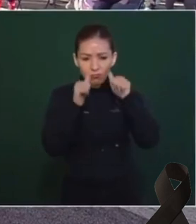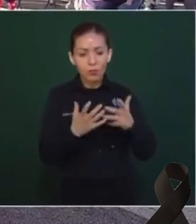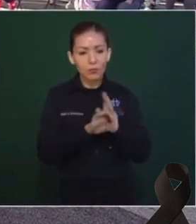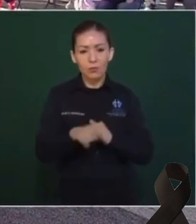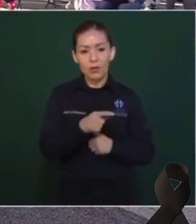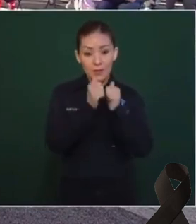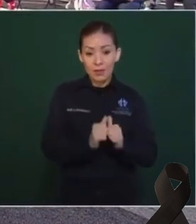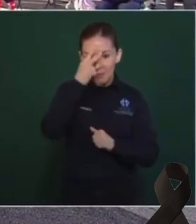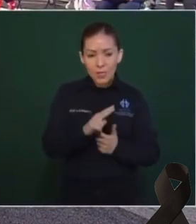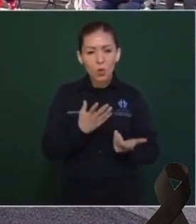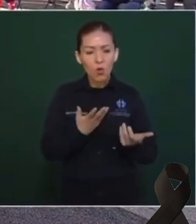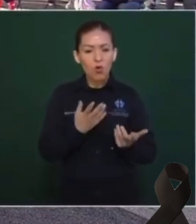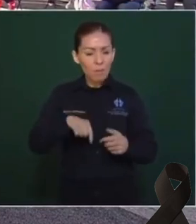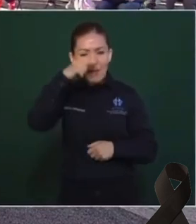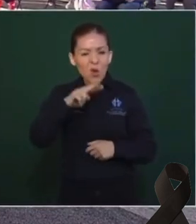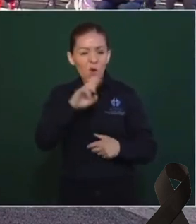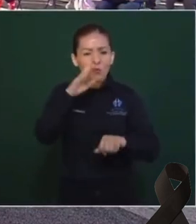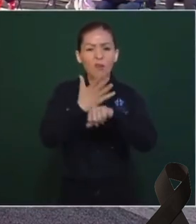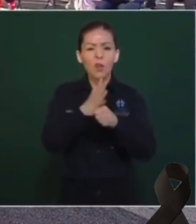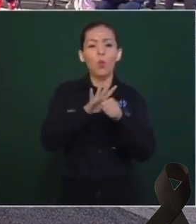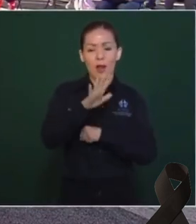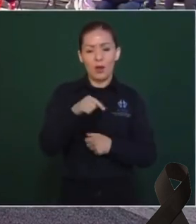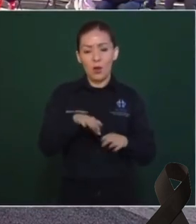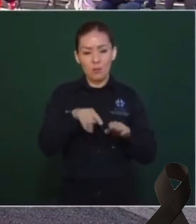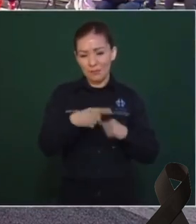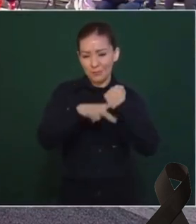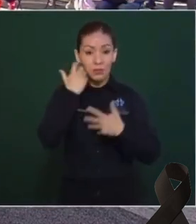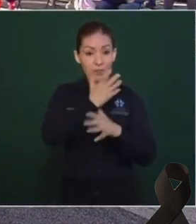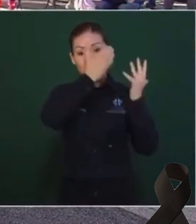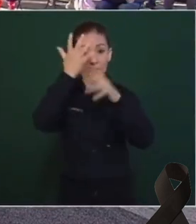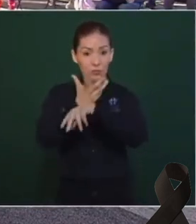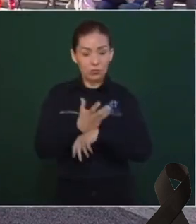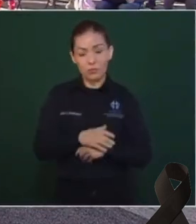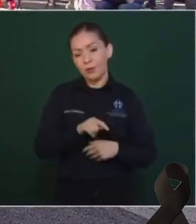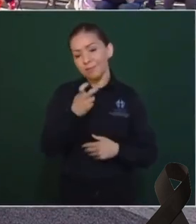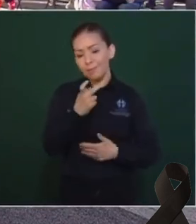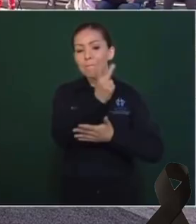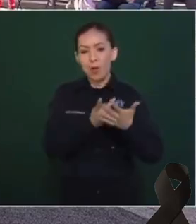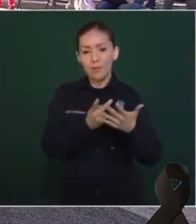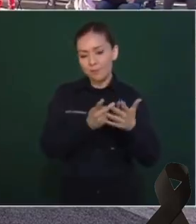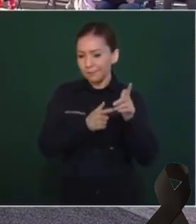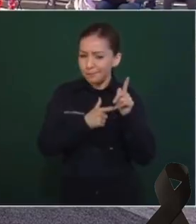representar seguridad para los migrantes y qué responsabilidad tiene México como país de tránsito. Sí, un programa que va a seguir